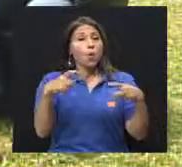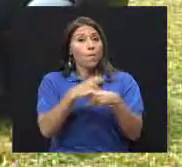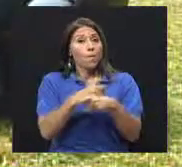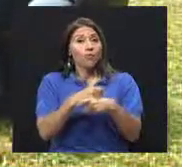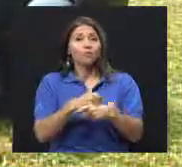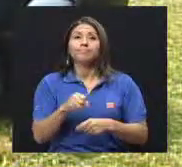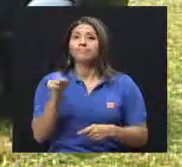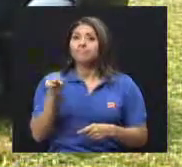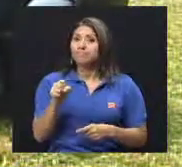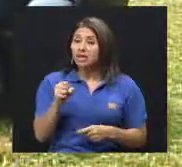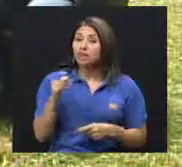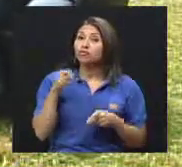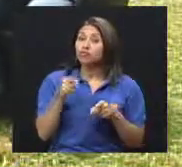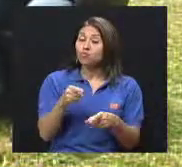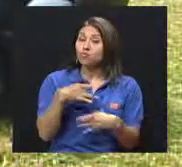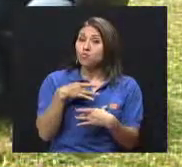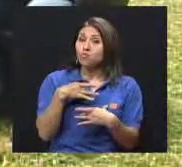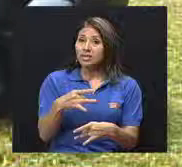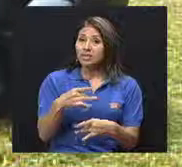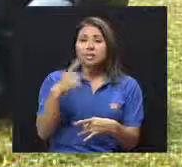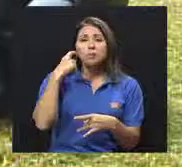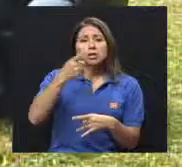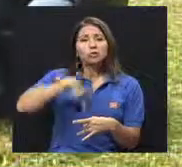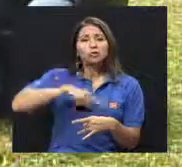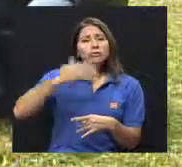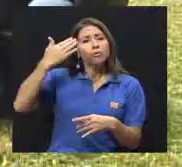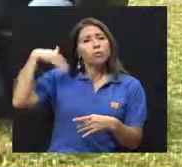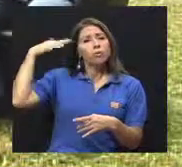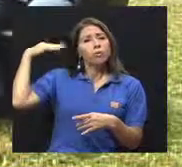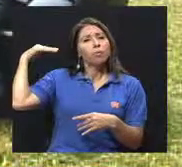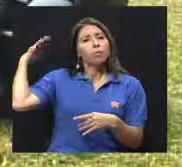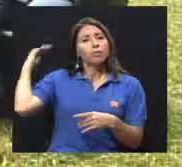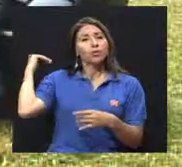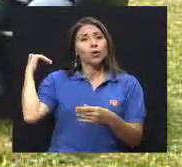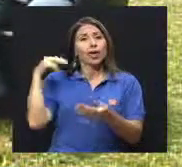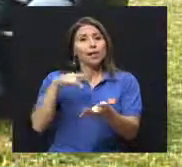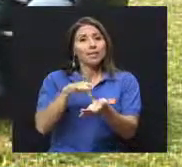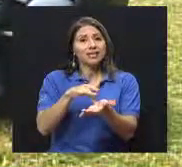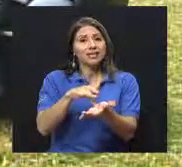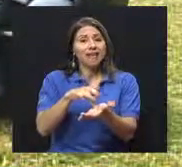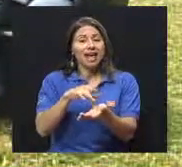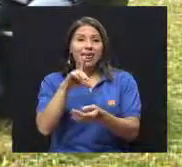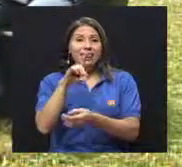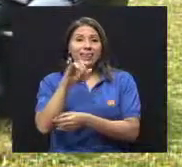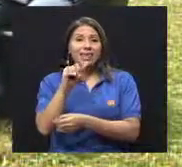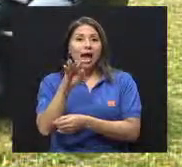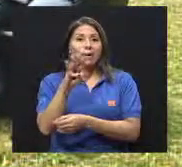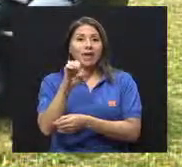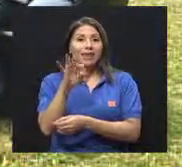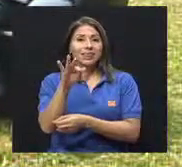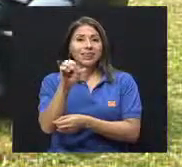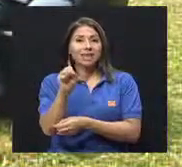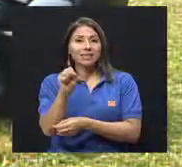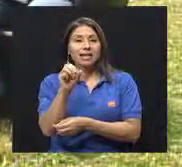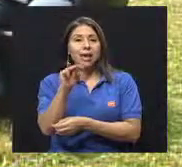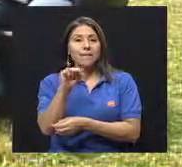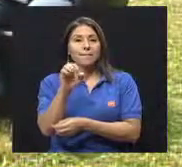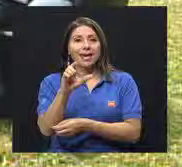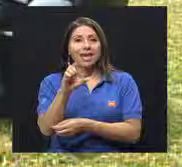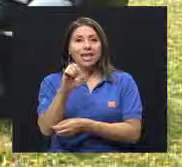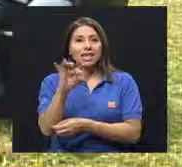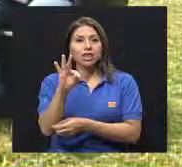interesante porque nos lleva hasta la historia de la medicina. La diabetes mellitus, ahora vamos a hablar de eso, está